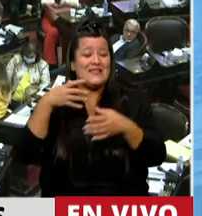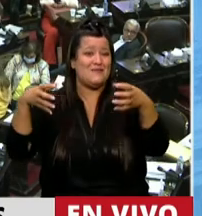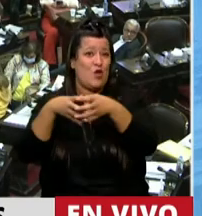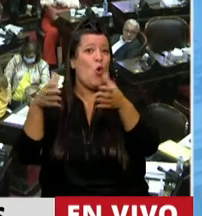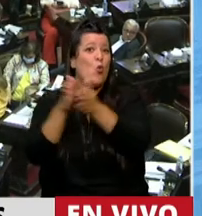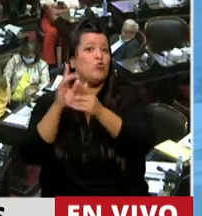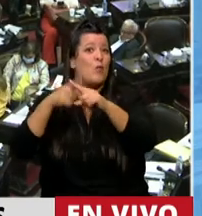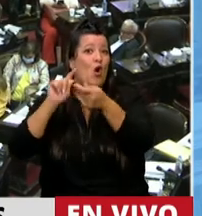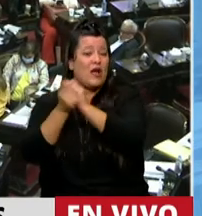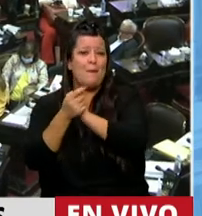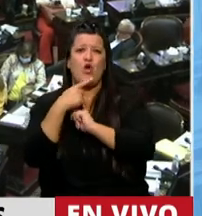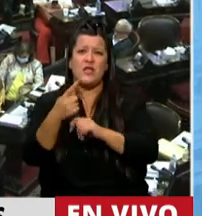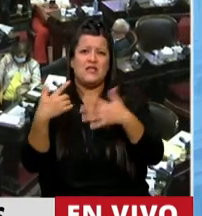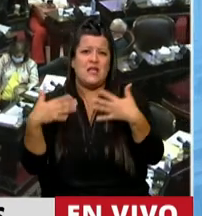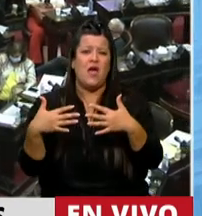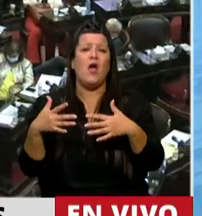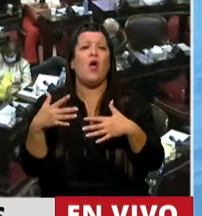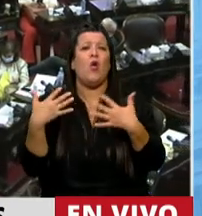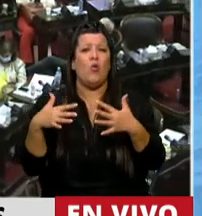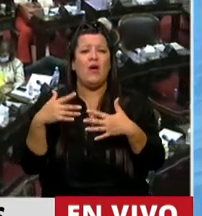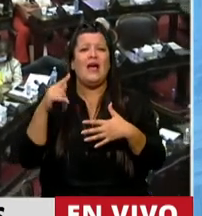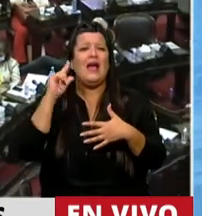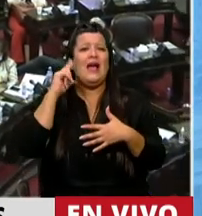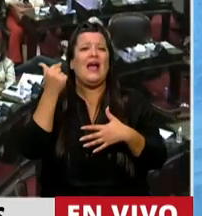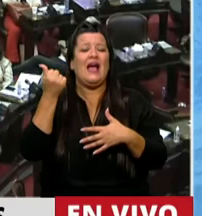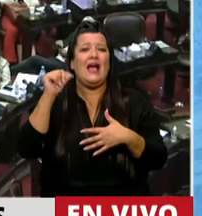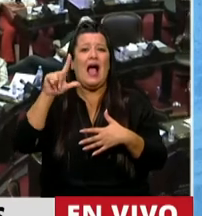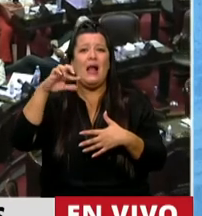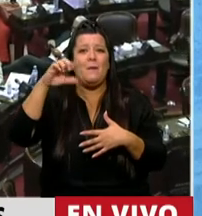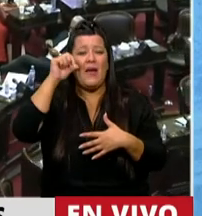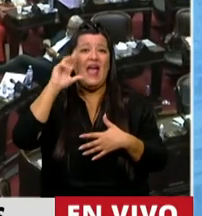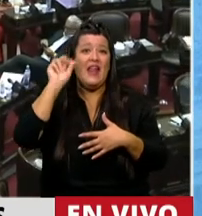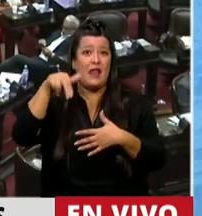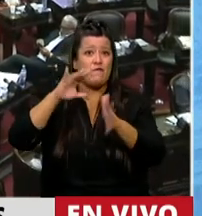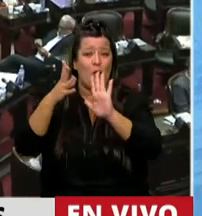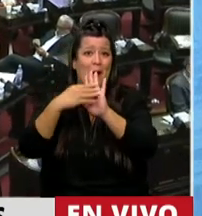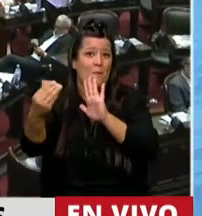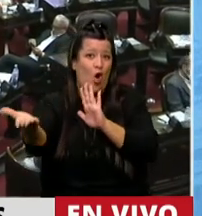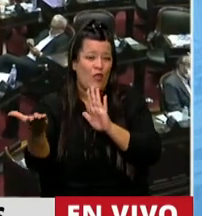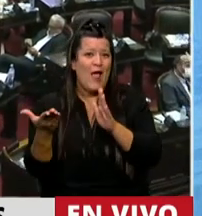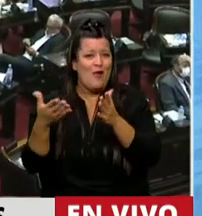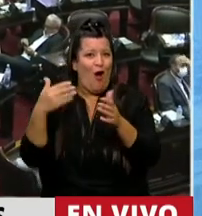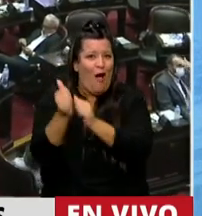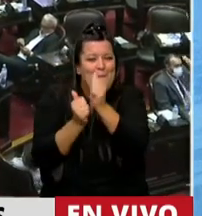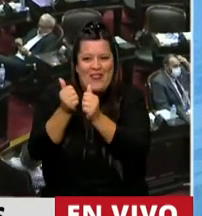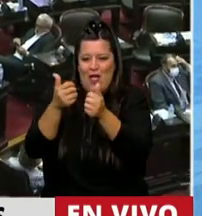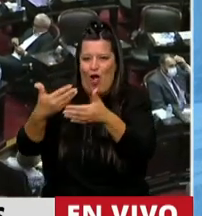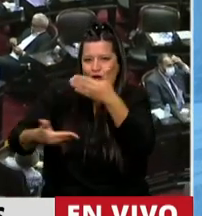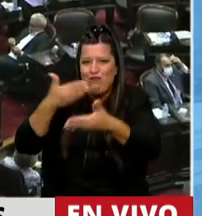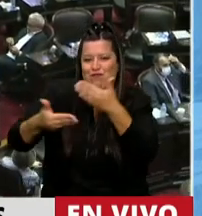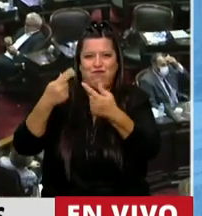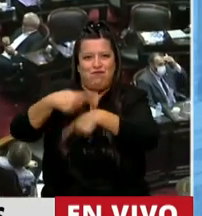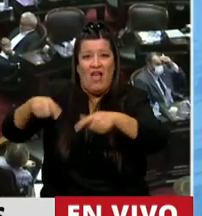dice el gran emprendedor Galperín, qué bárbaro, es el gran modelo del emprendedurismo, del negocio,